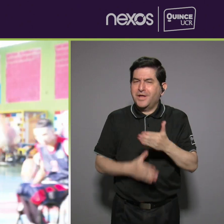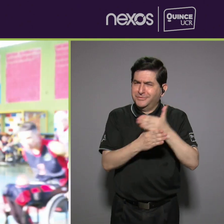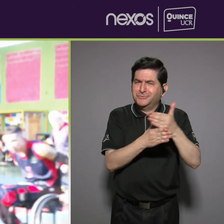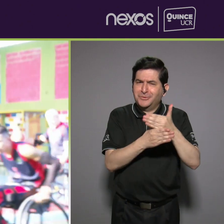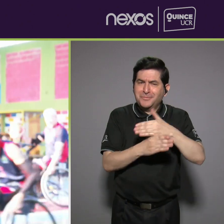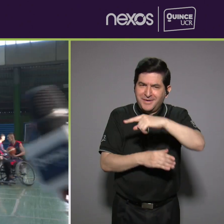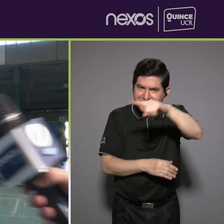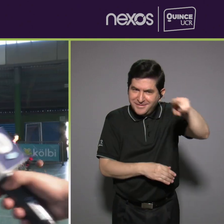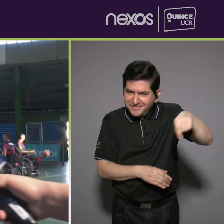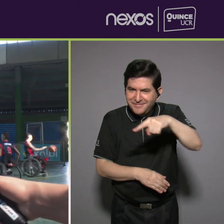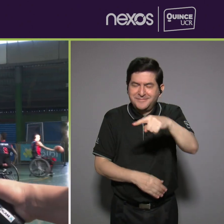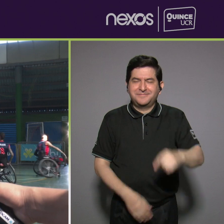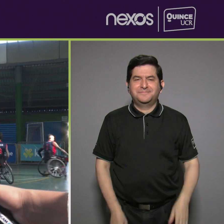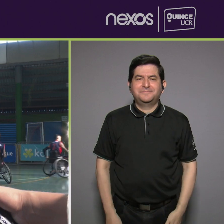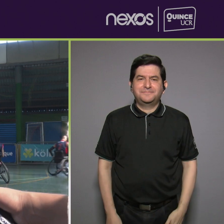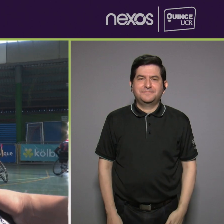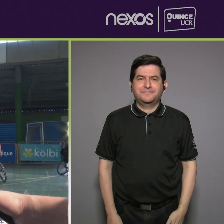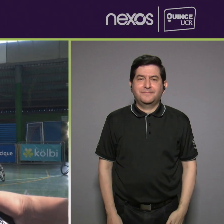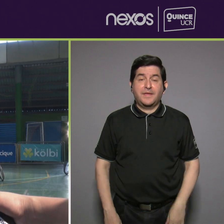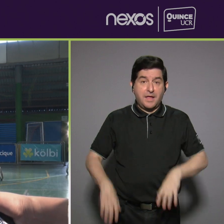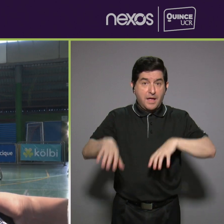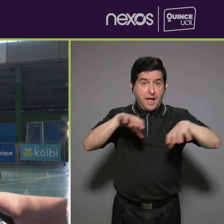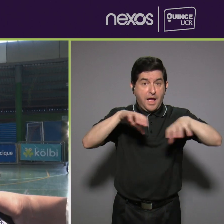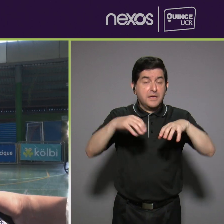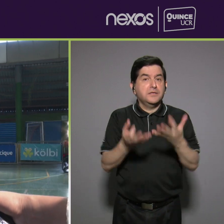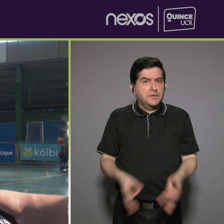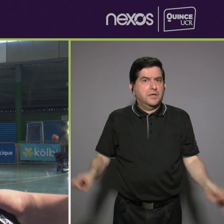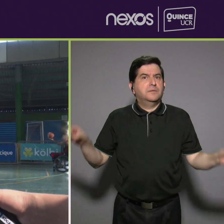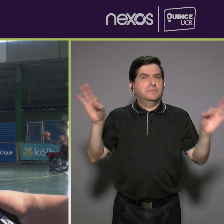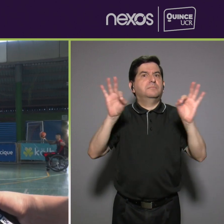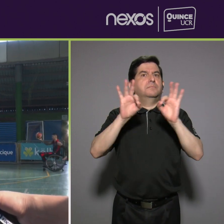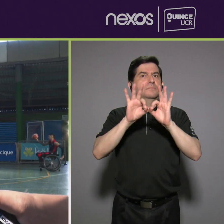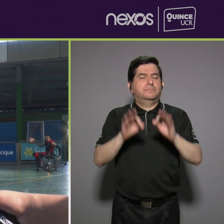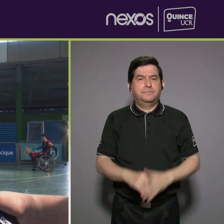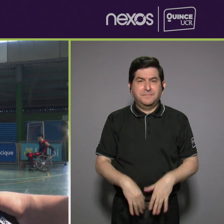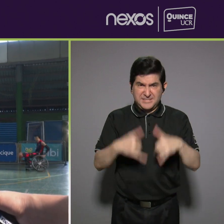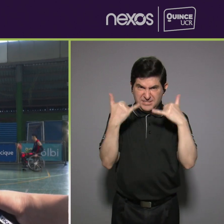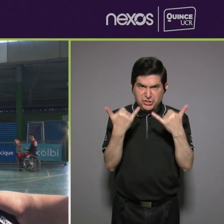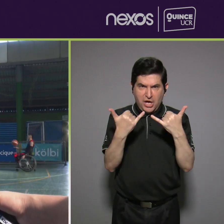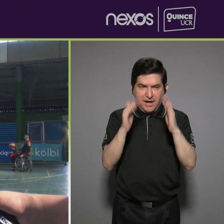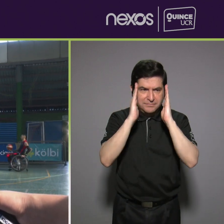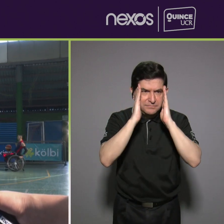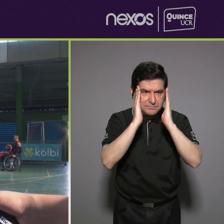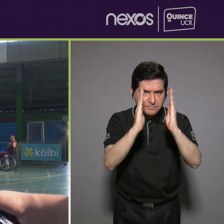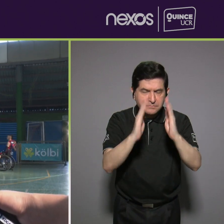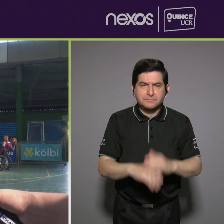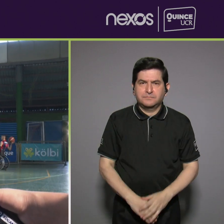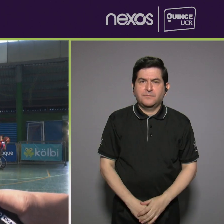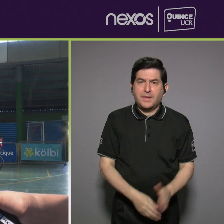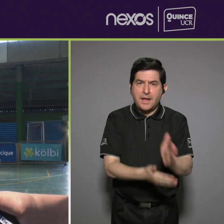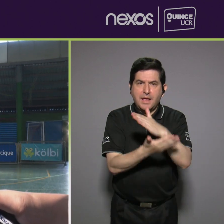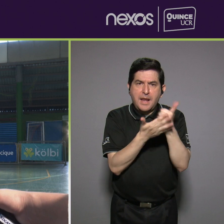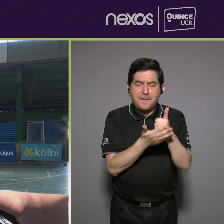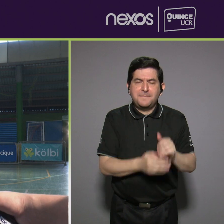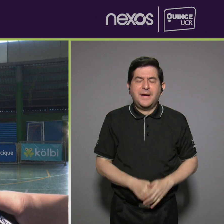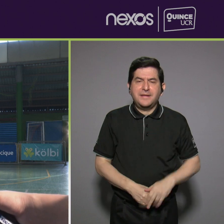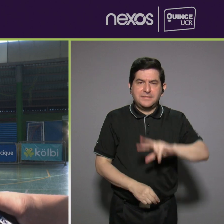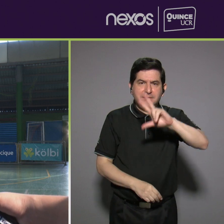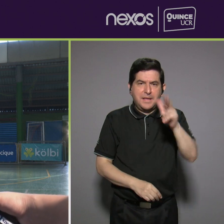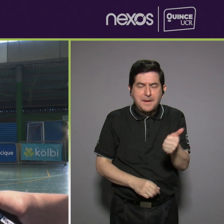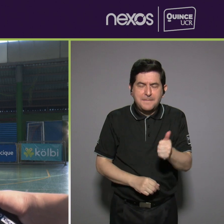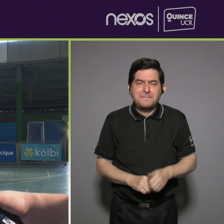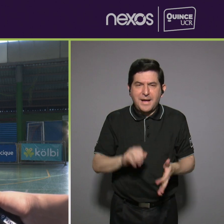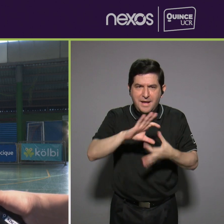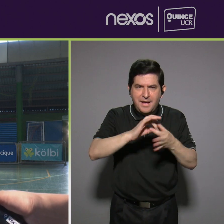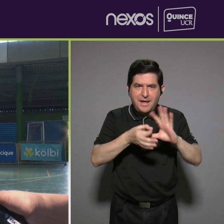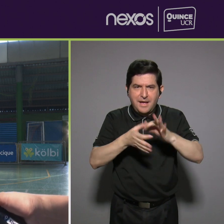ellos. Bueno, sin duda es un evento súper importante, ¿verdad? Que tomen ya en cuenta lo que es el de la parte paralímpica, no solo baloncesto,